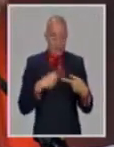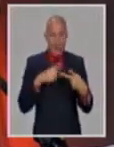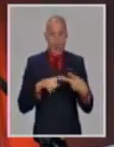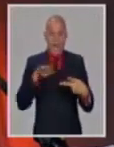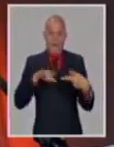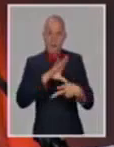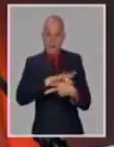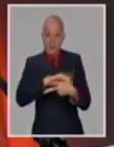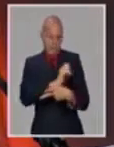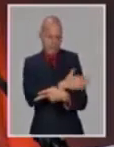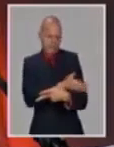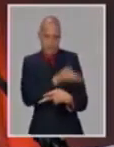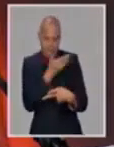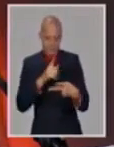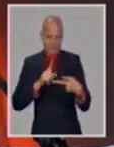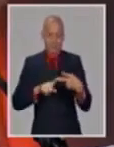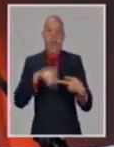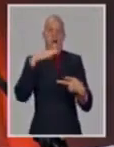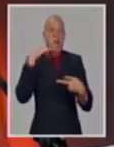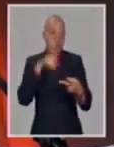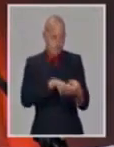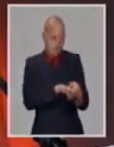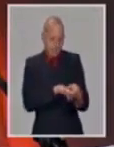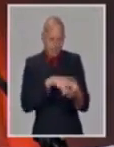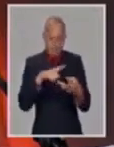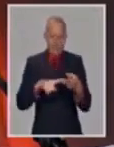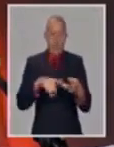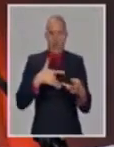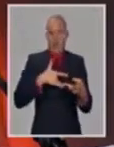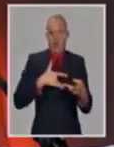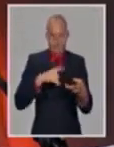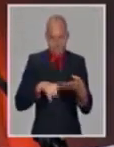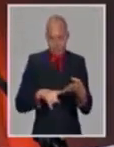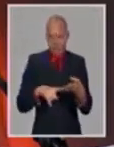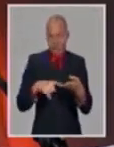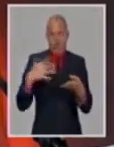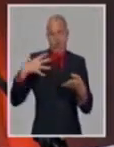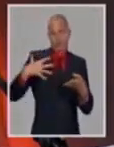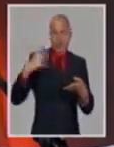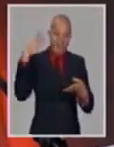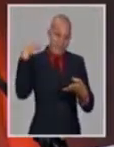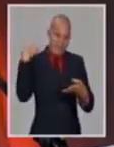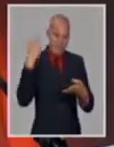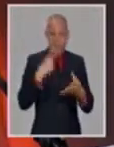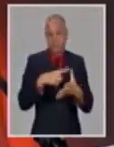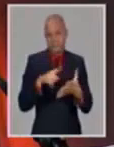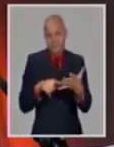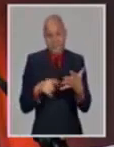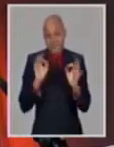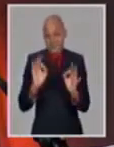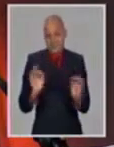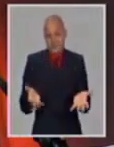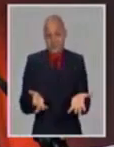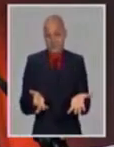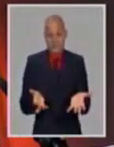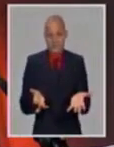hipertensión, la diabetes y todas las comorbilidades que tienen este tipo de pacientes.